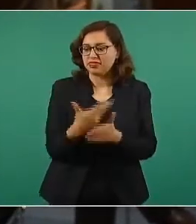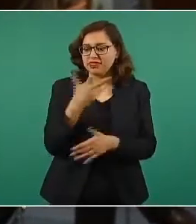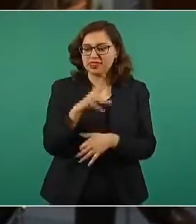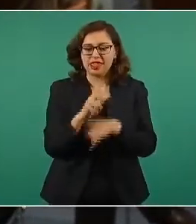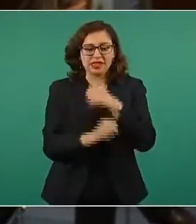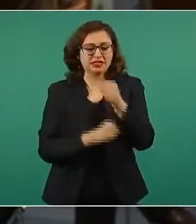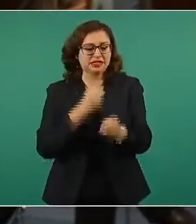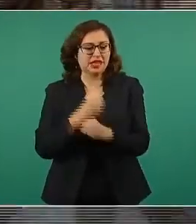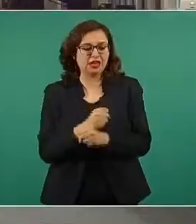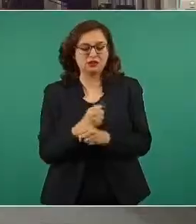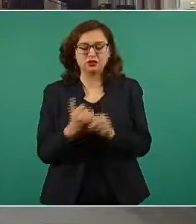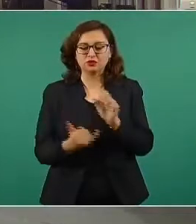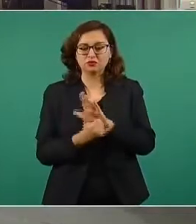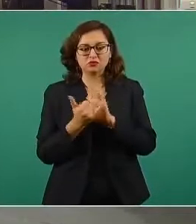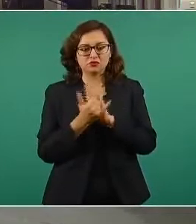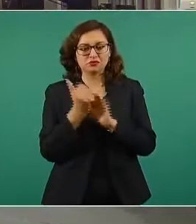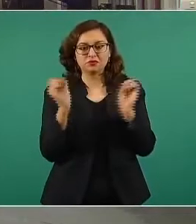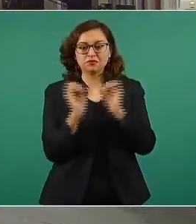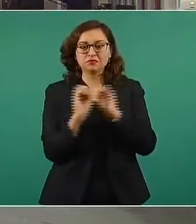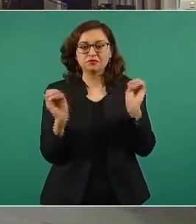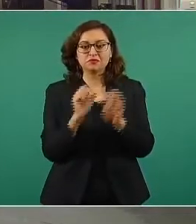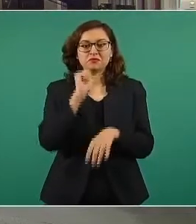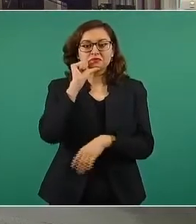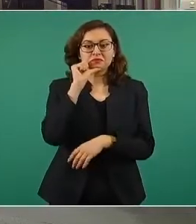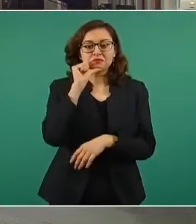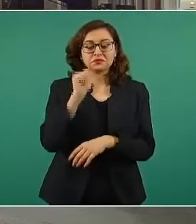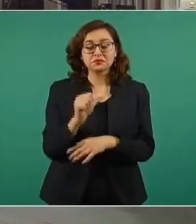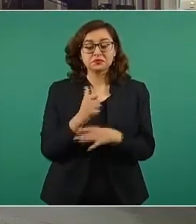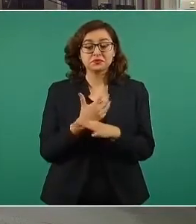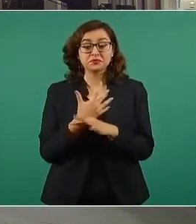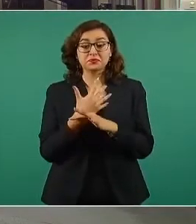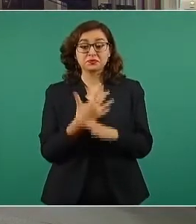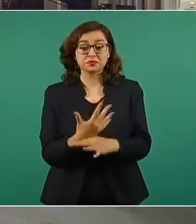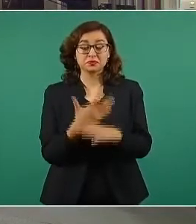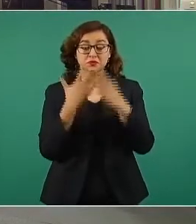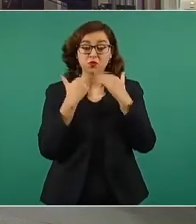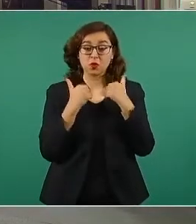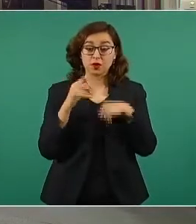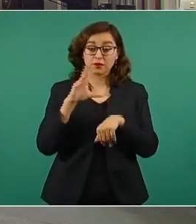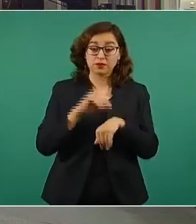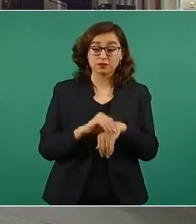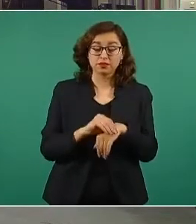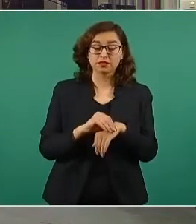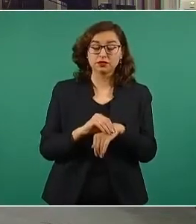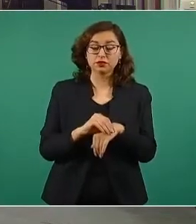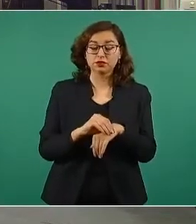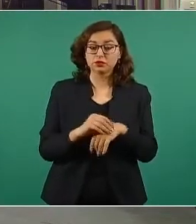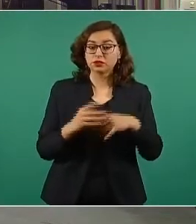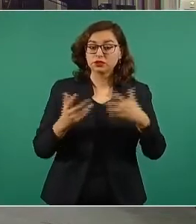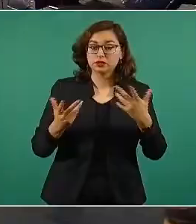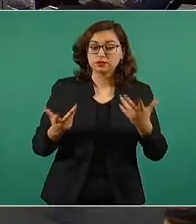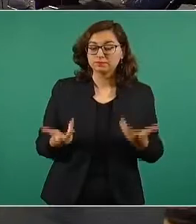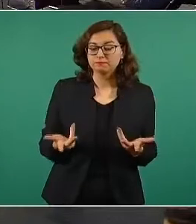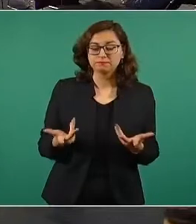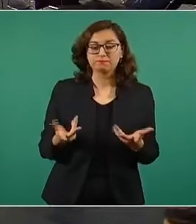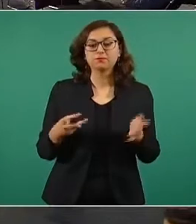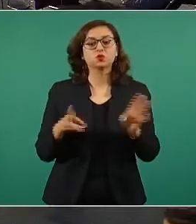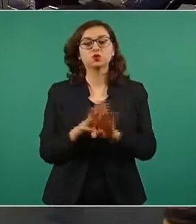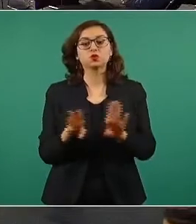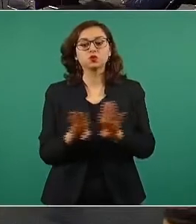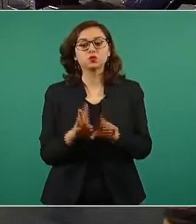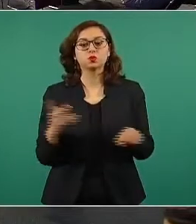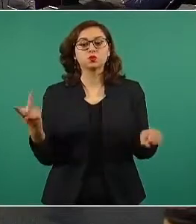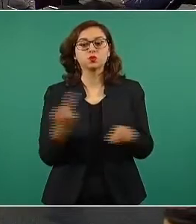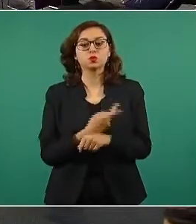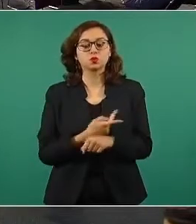avanzado nada porque ellos protestan que no hay el derecho de vía. Entonces, habría alguna forma